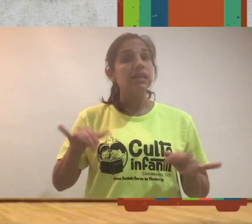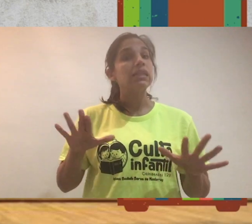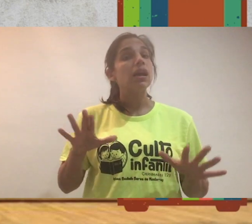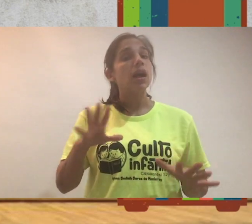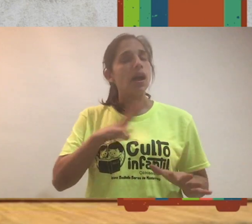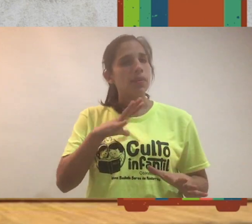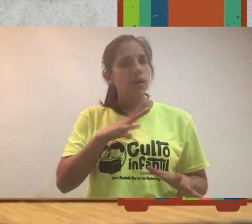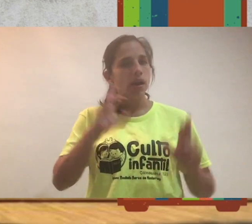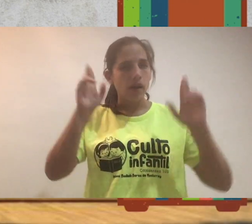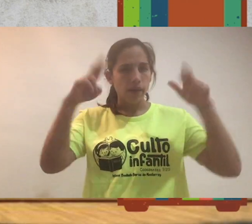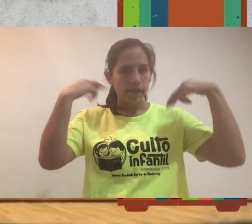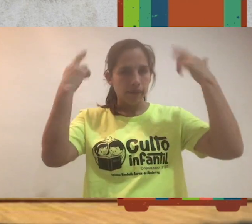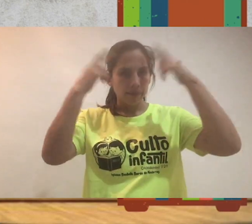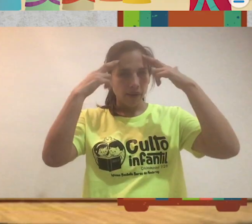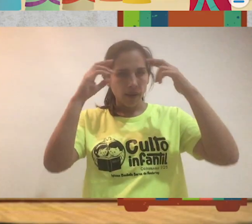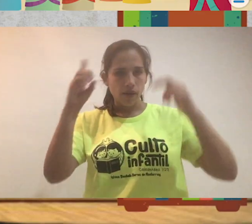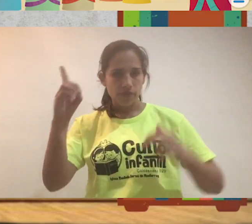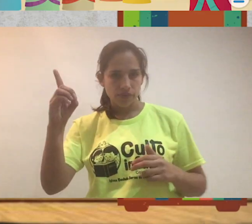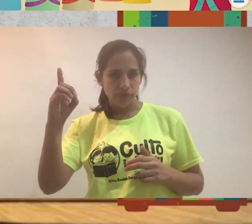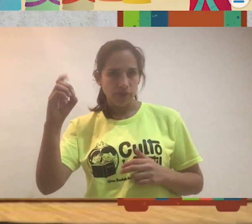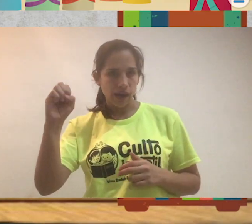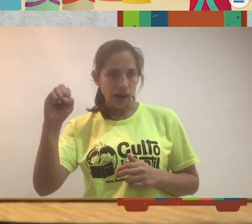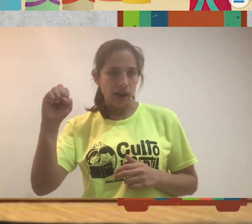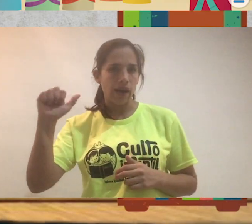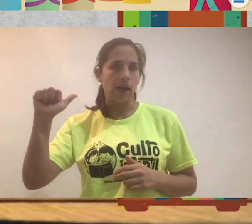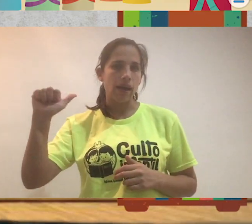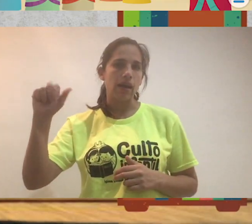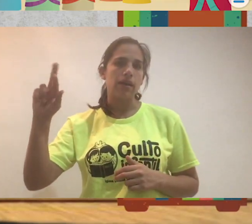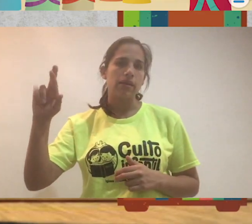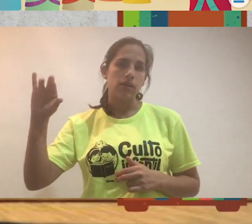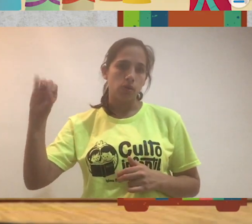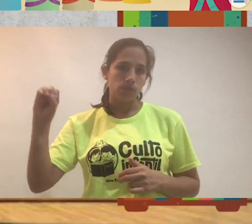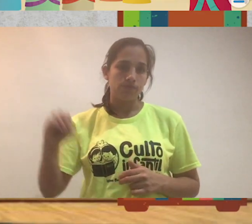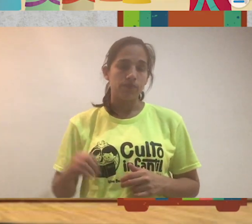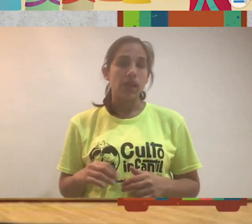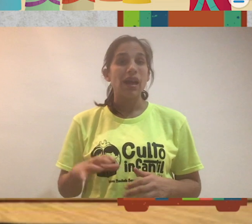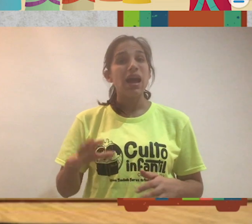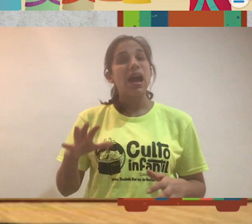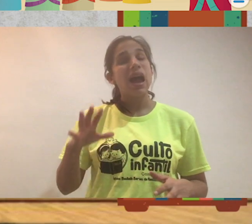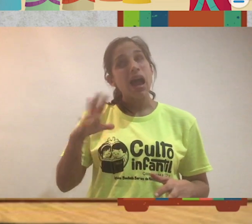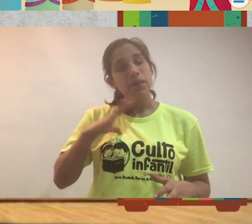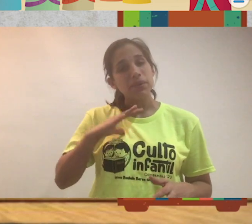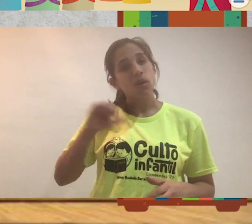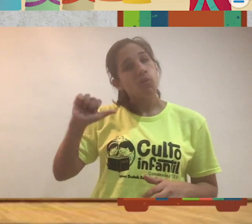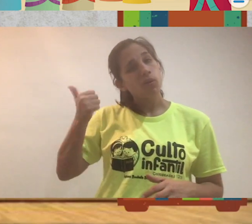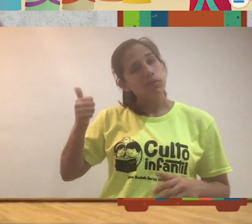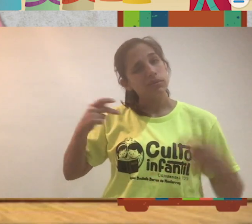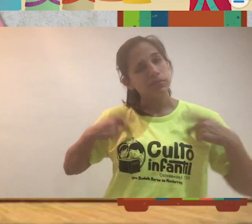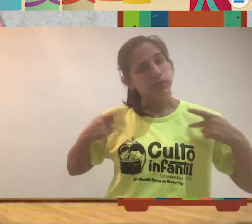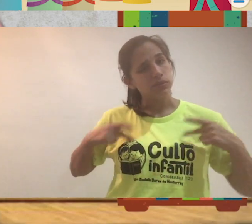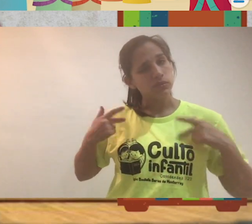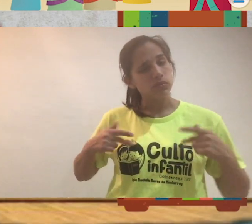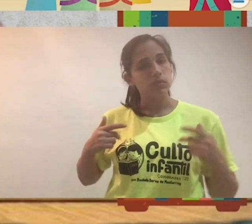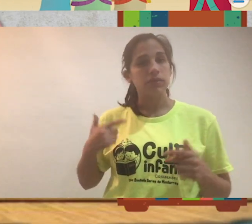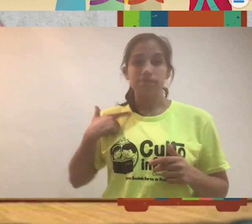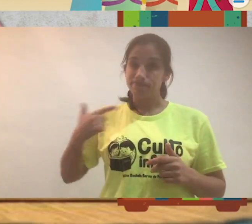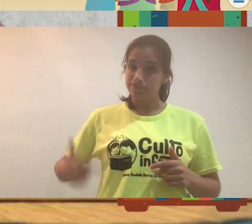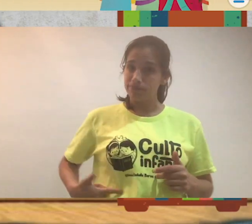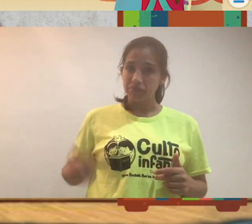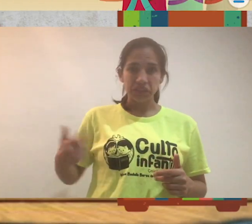Darío. Pero, aparte, había otros gobernantes que ellos no querían a Daniel,